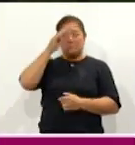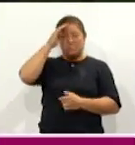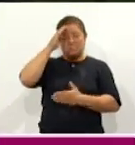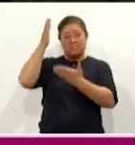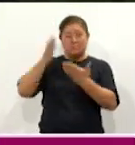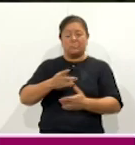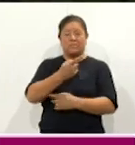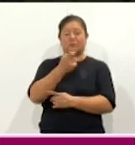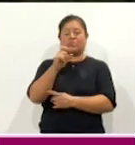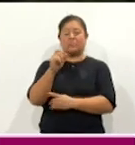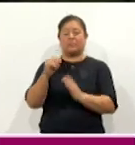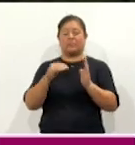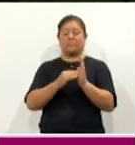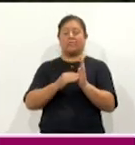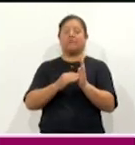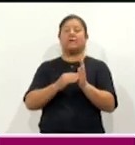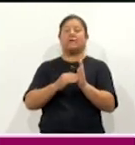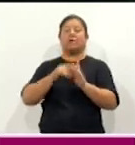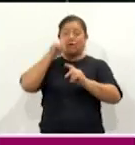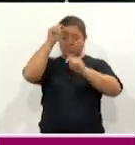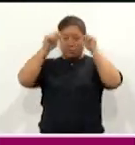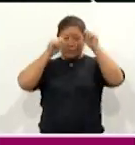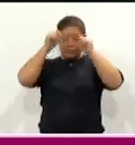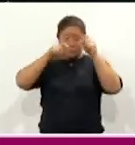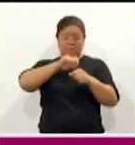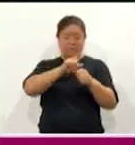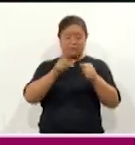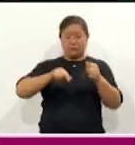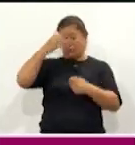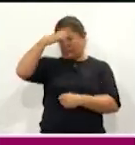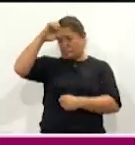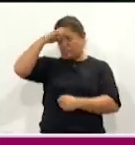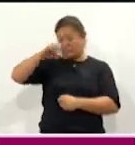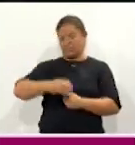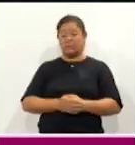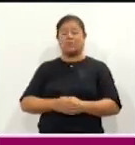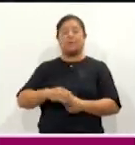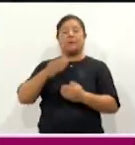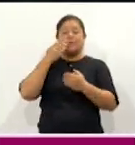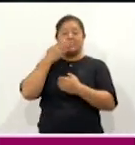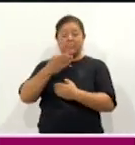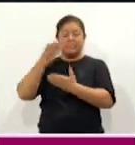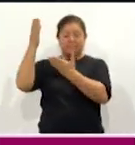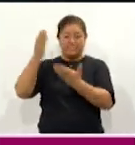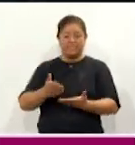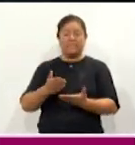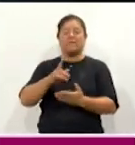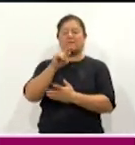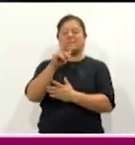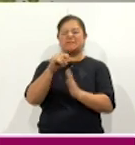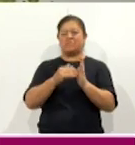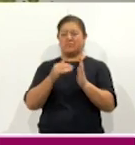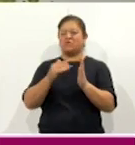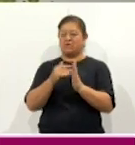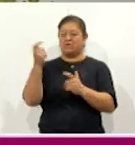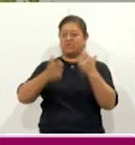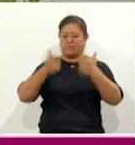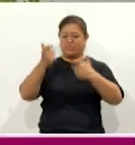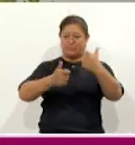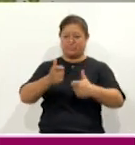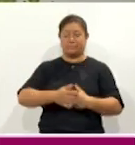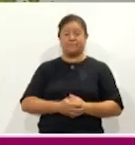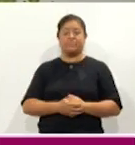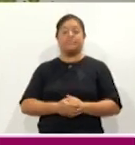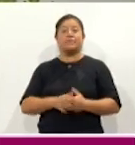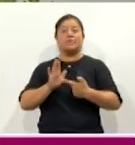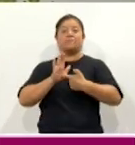mil turistas nacionales y extranjeros a la entidad, así como una derrama económica de más de 70 millones de pesos. Durante